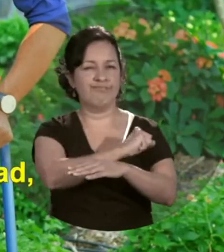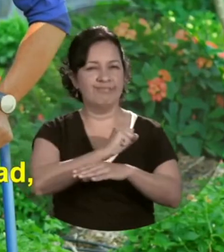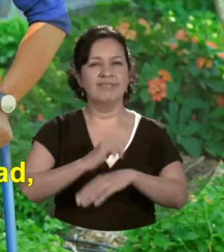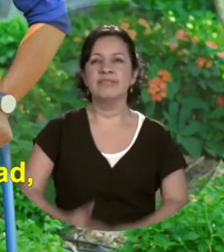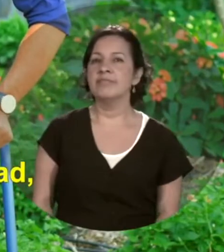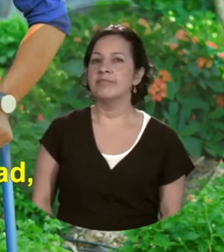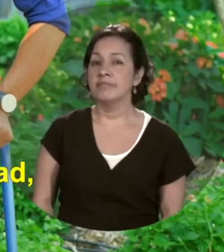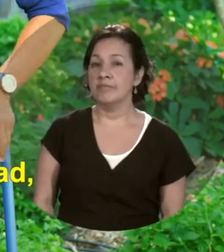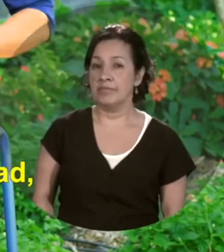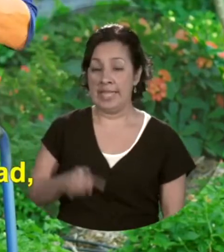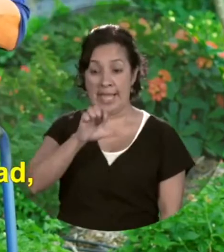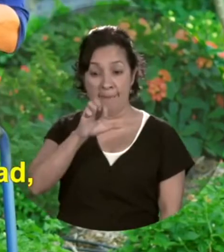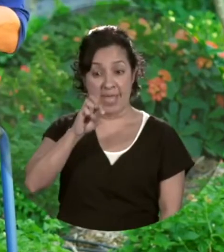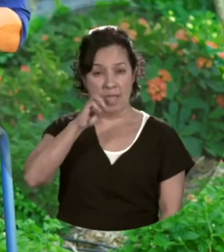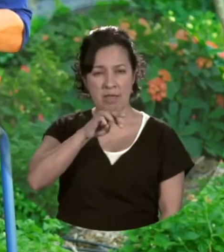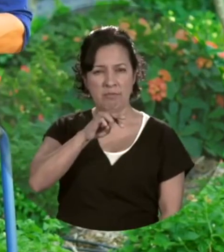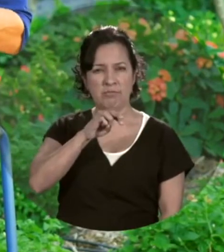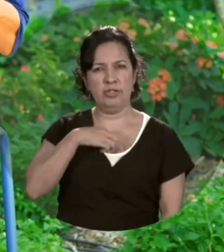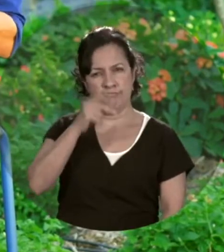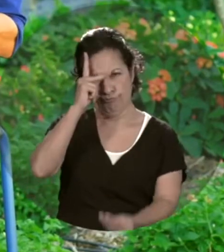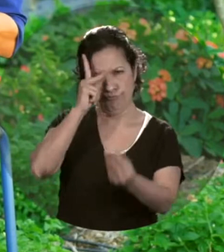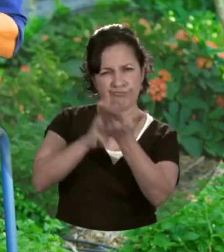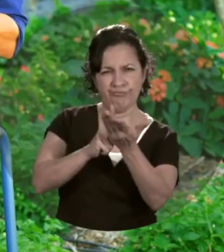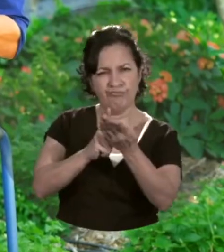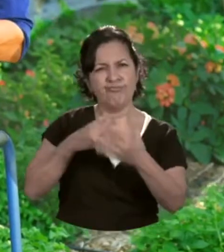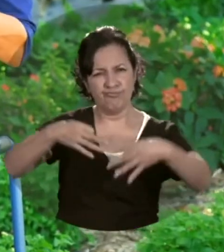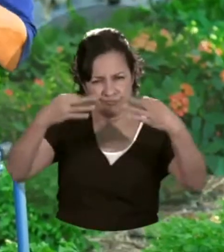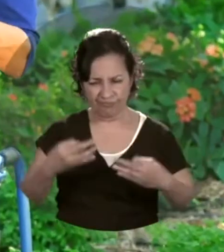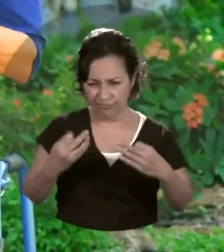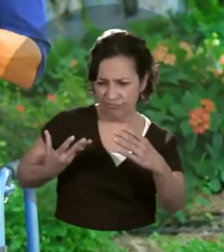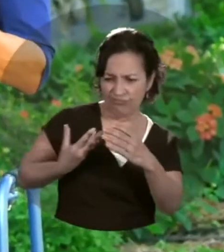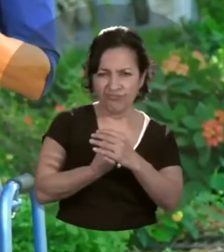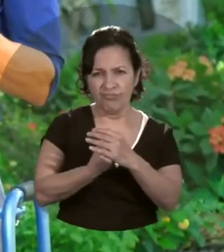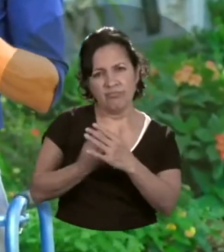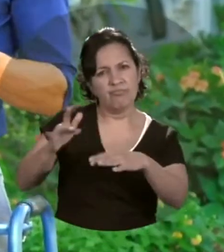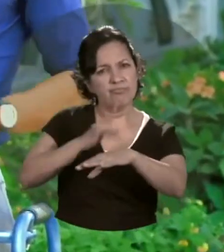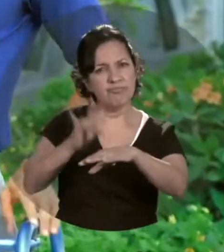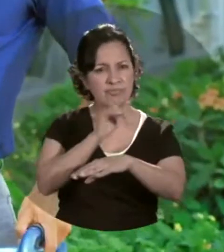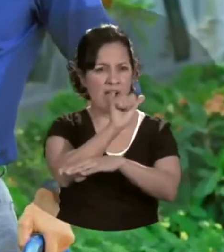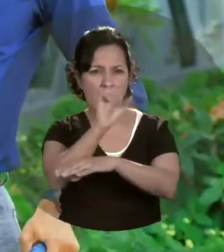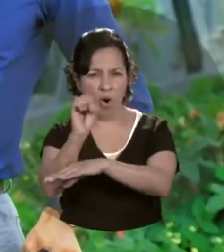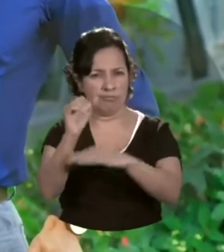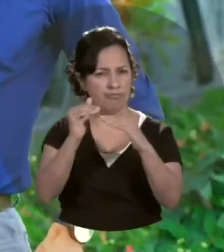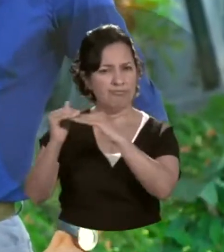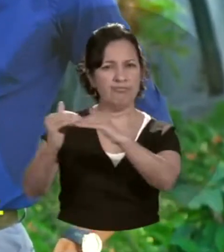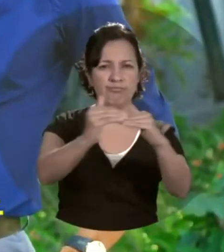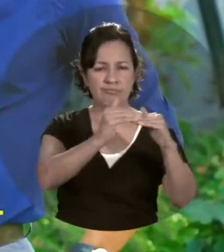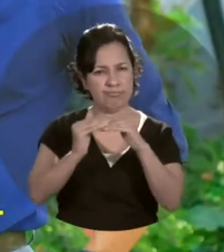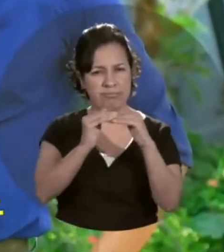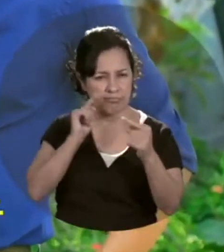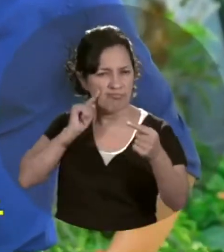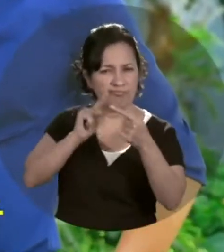empleo npm abrazamos la diversidad vivimos la inclusión y promovemos la equidad de género porque es parte de nuestro